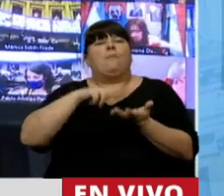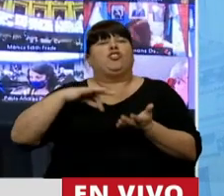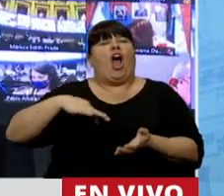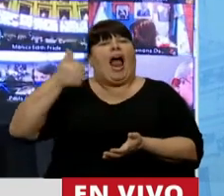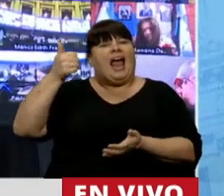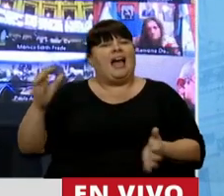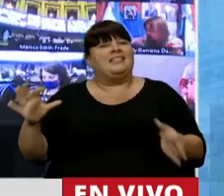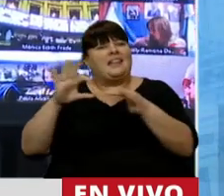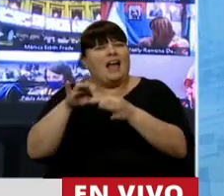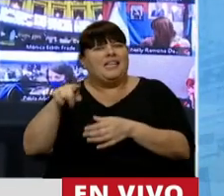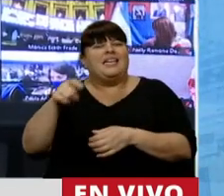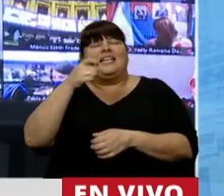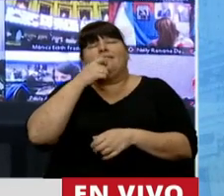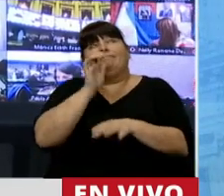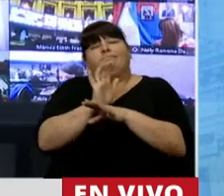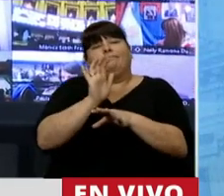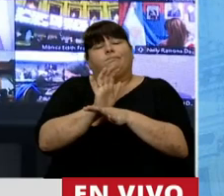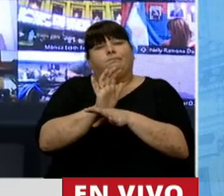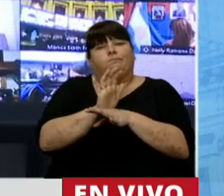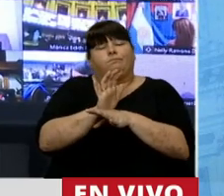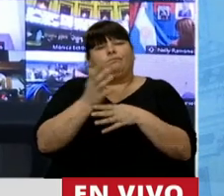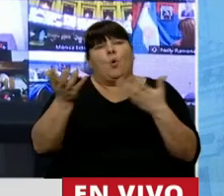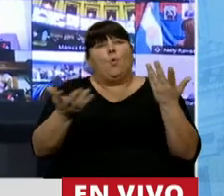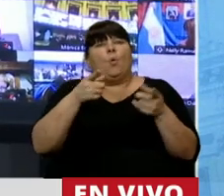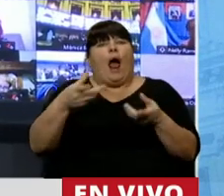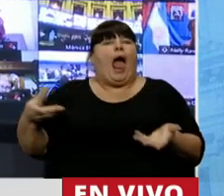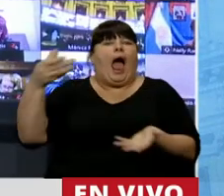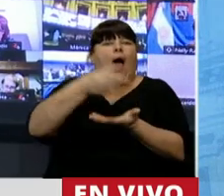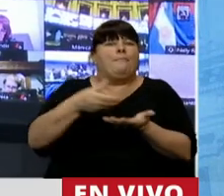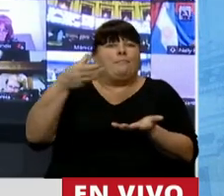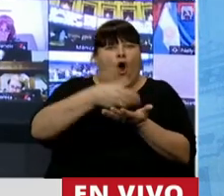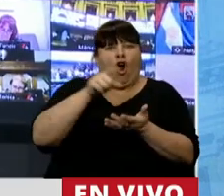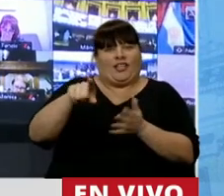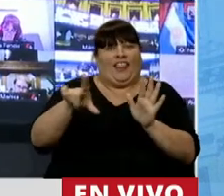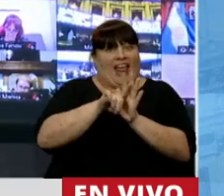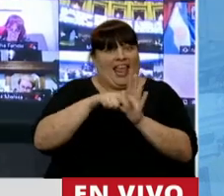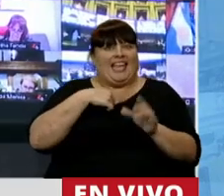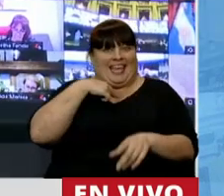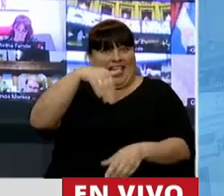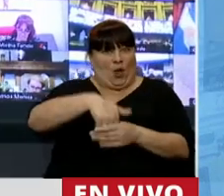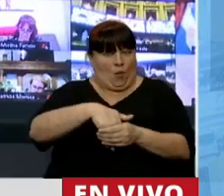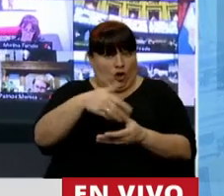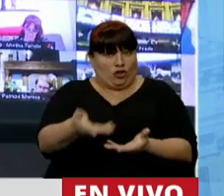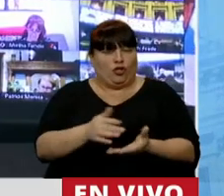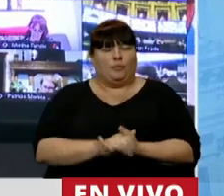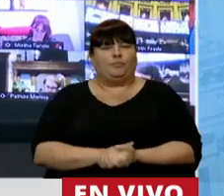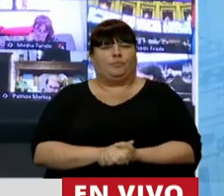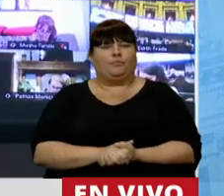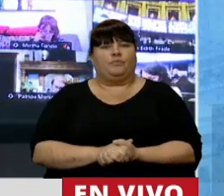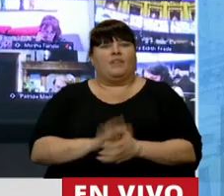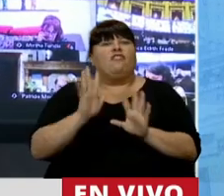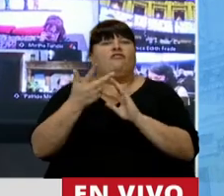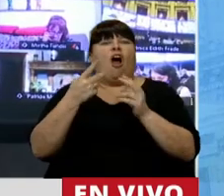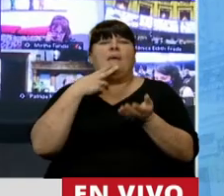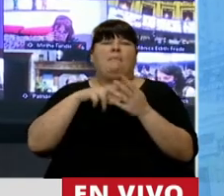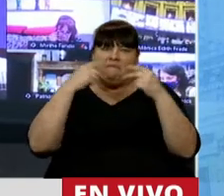ganancias a los que serían los aportantes de esta ley que queremos votar, de rebelión